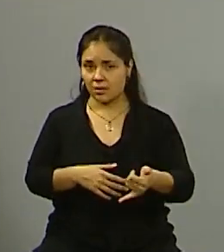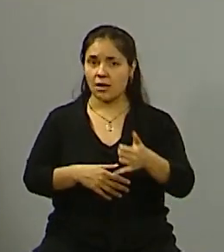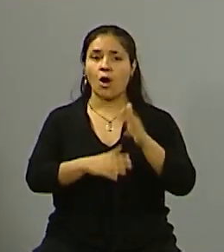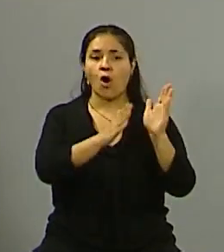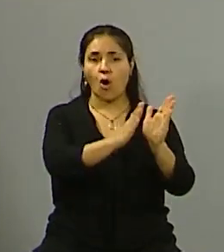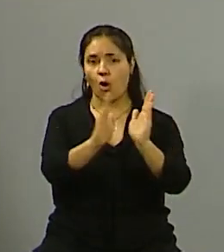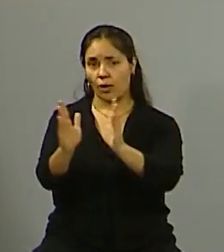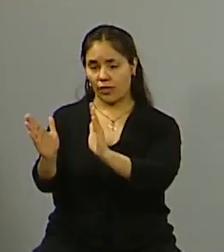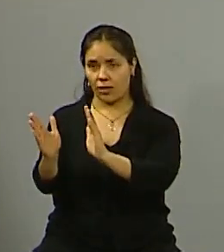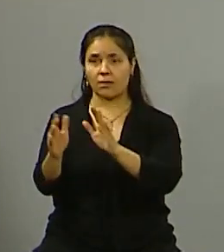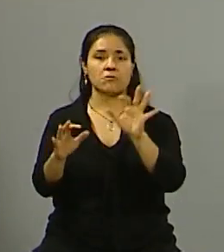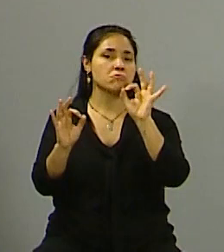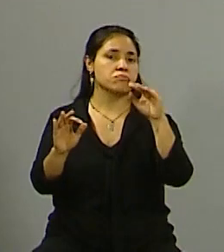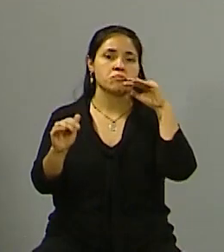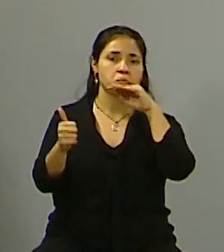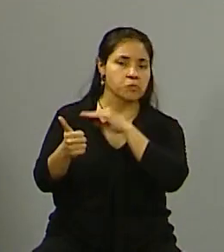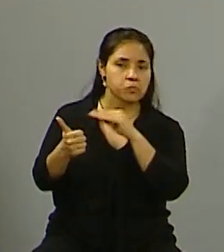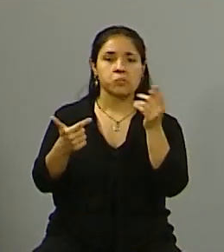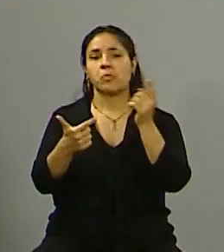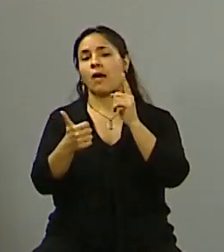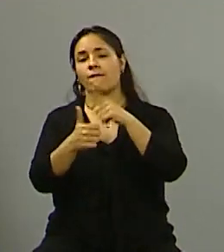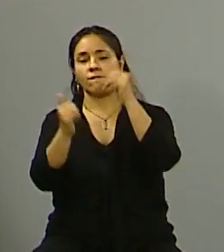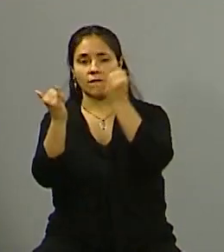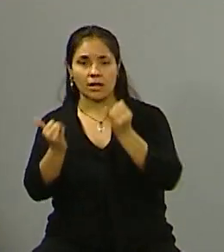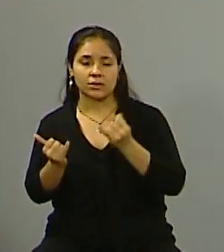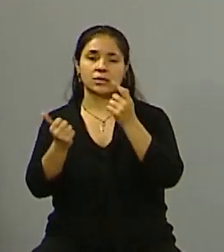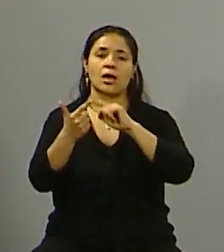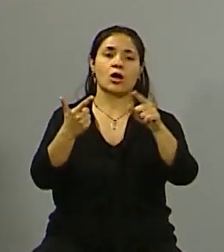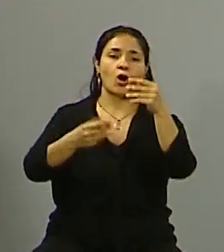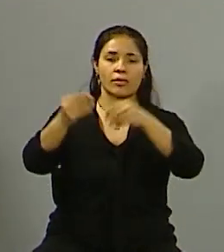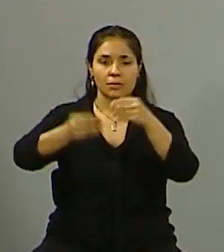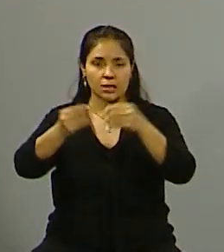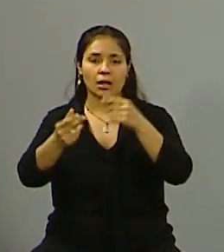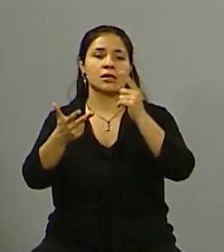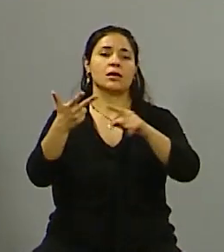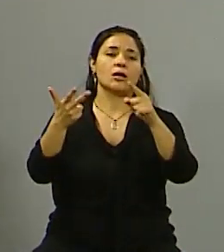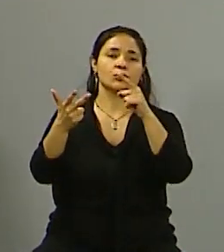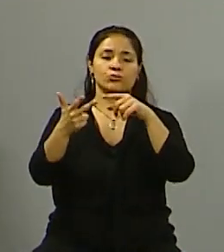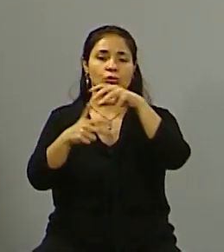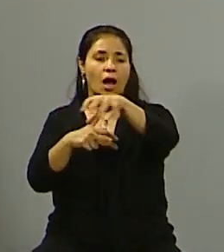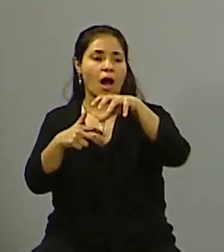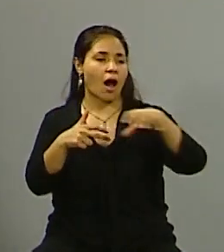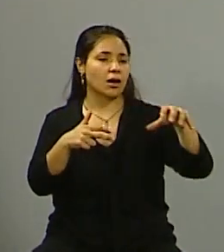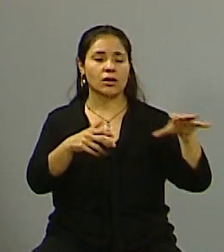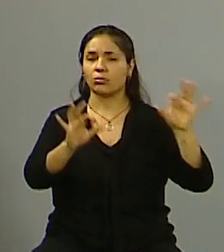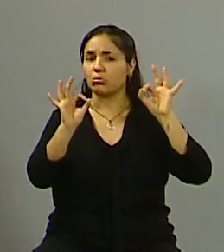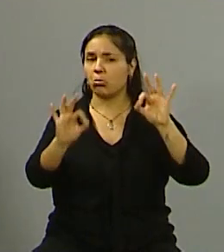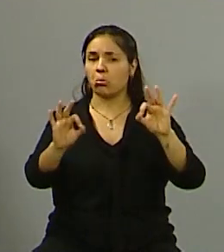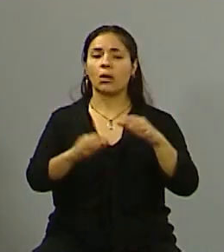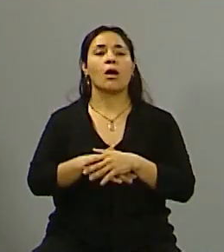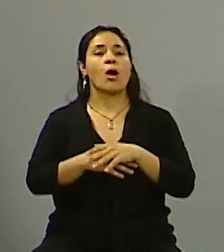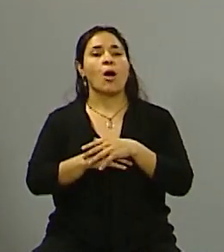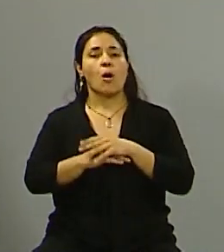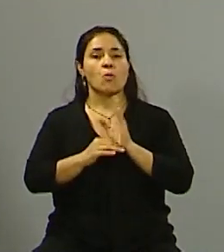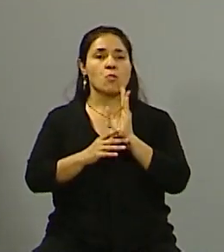ordenado en todo aspecto. Está ordenado en lo financiero, en lo administrativo y en las distintas áreas. El municipio se ha ido